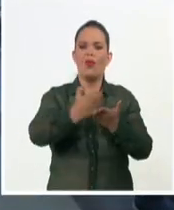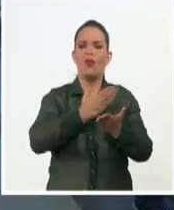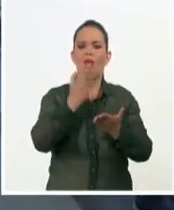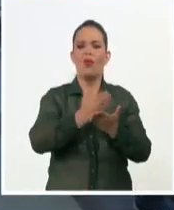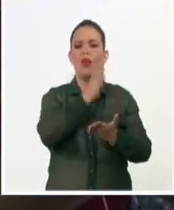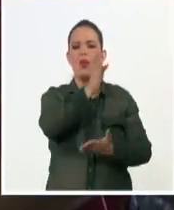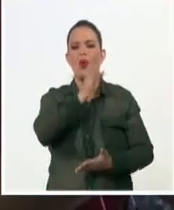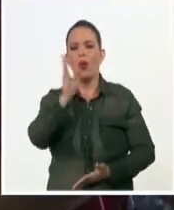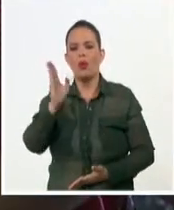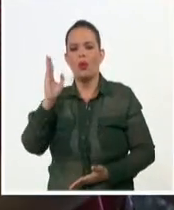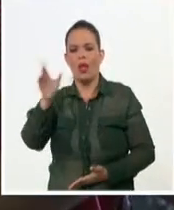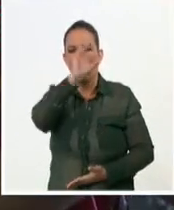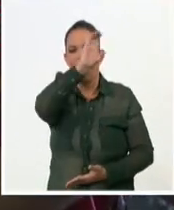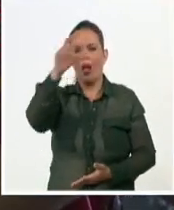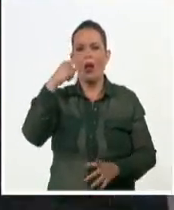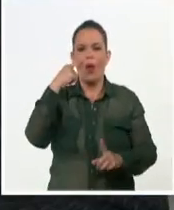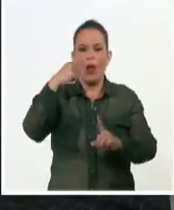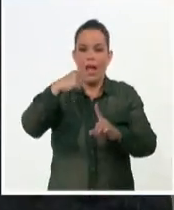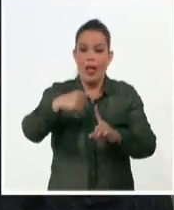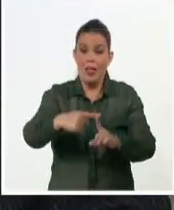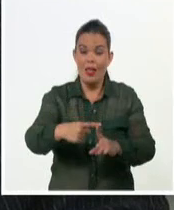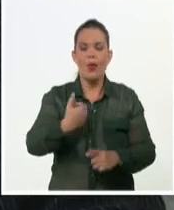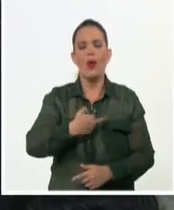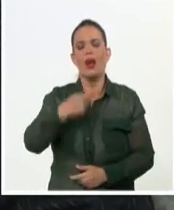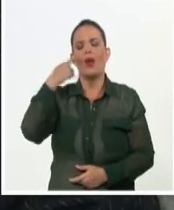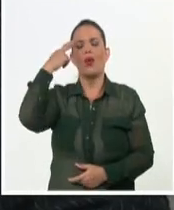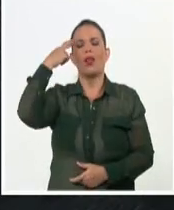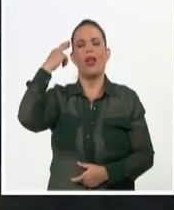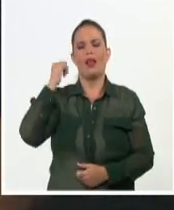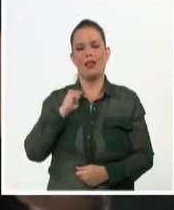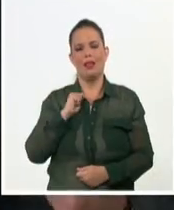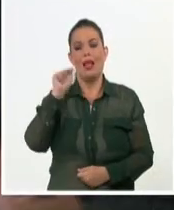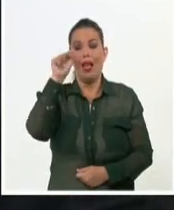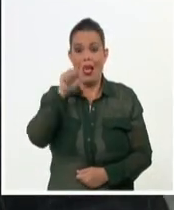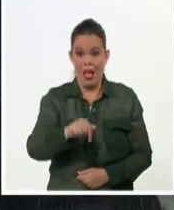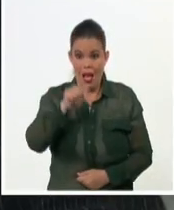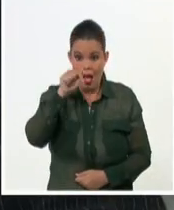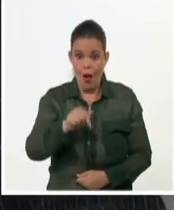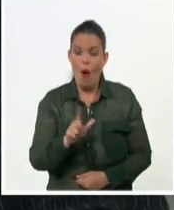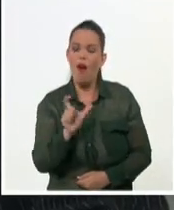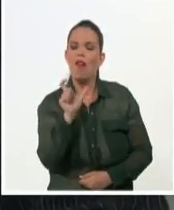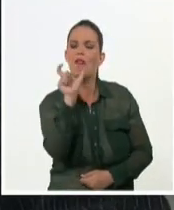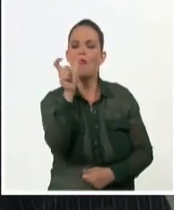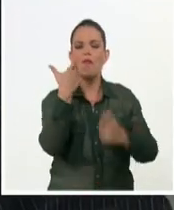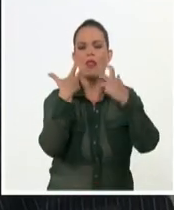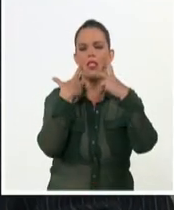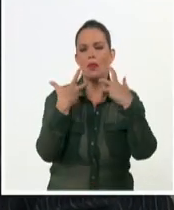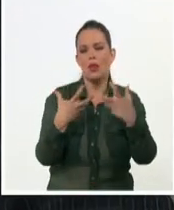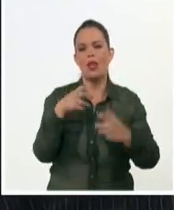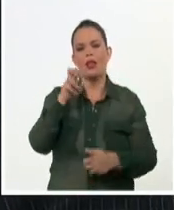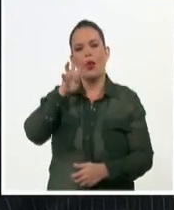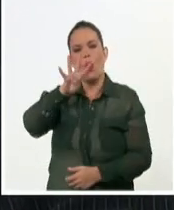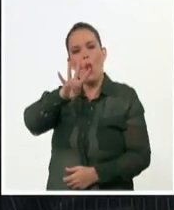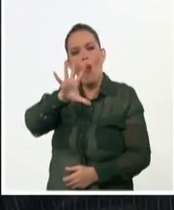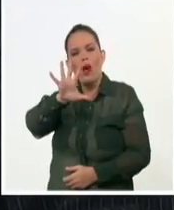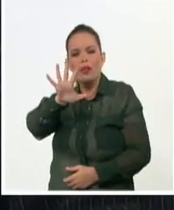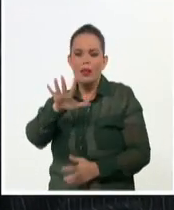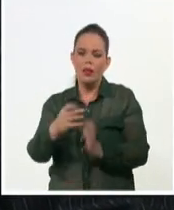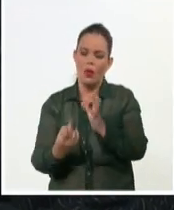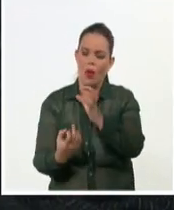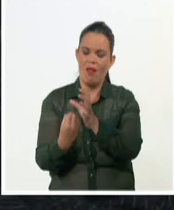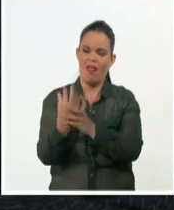ocasión su memoria. Estamos en periodos, en fechas conmemorativas del 45 aniversario